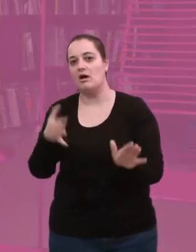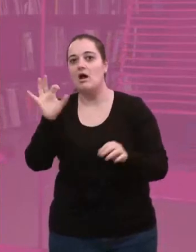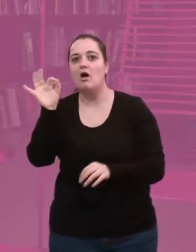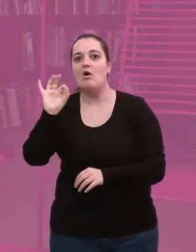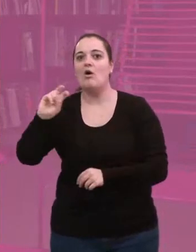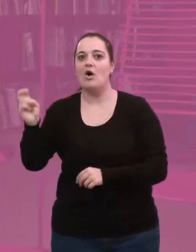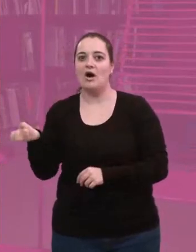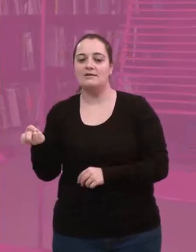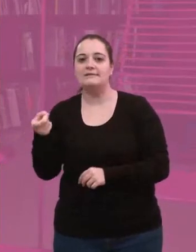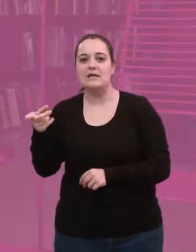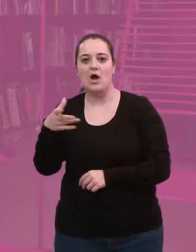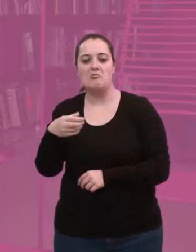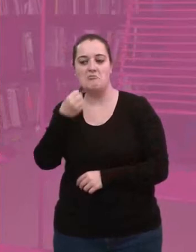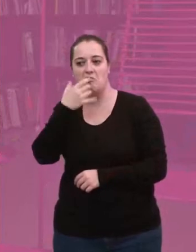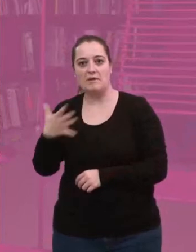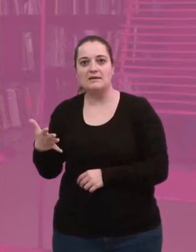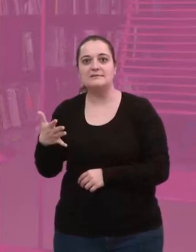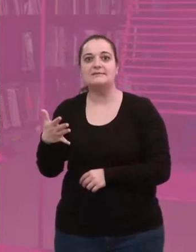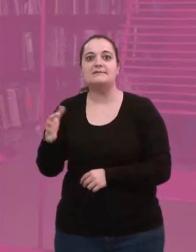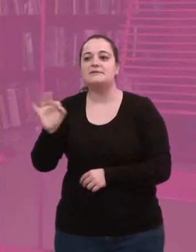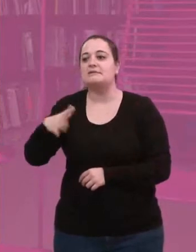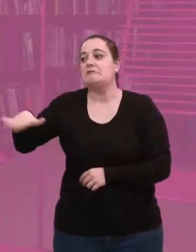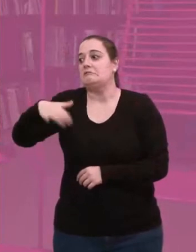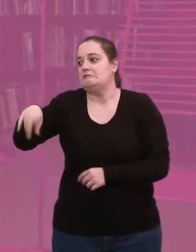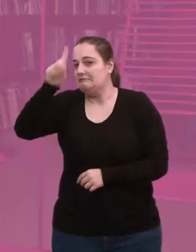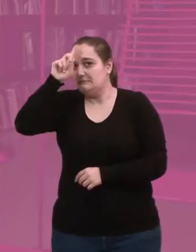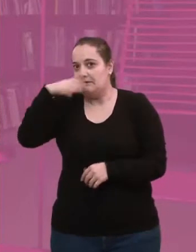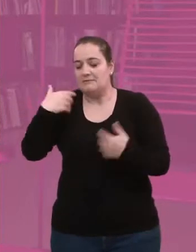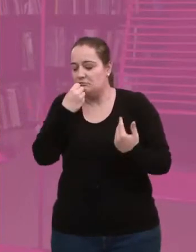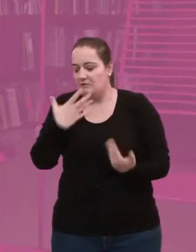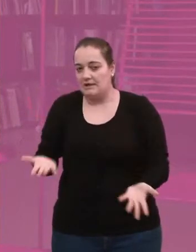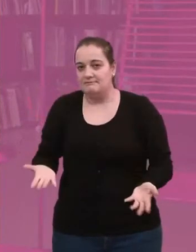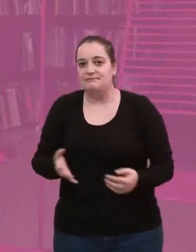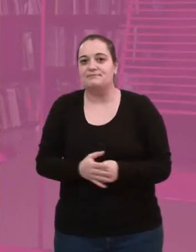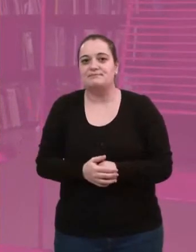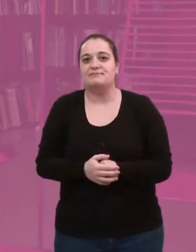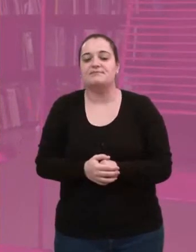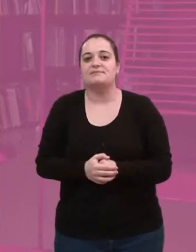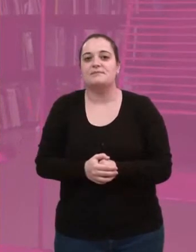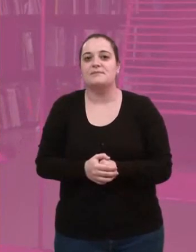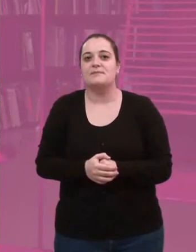cosa más bien vieja, una cosa más bien kitsch, una cosa más bien guay, otra que no sepa asumiendo dónde ubicarla.